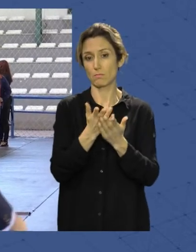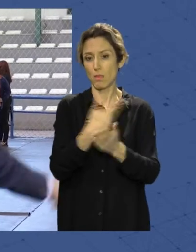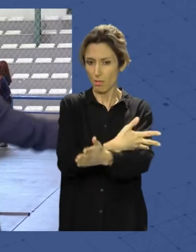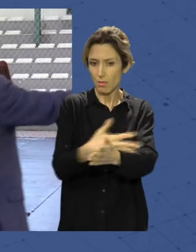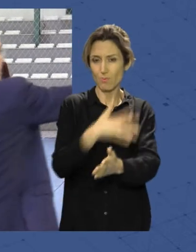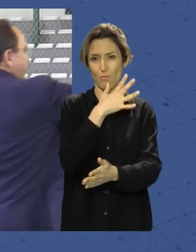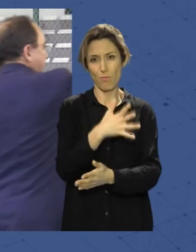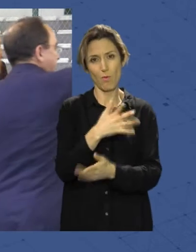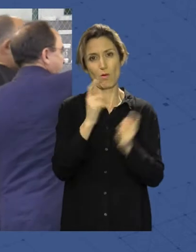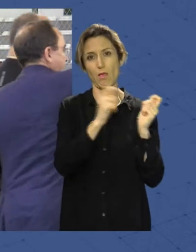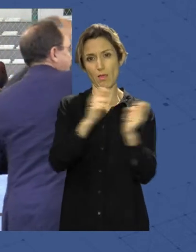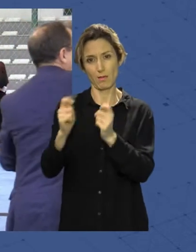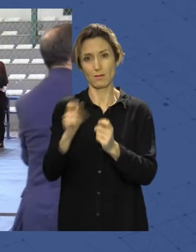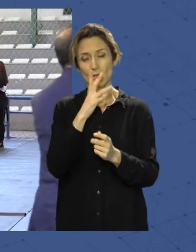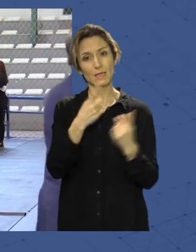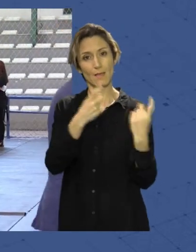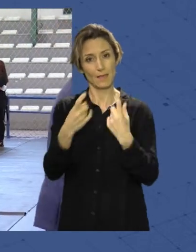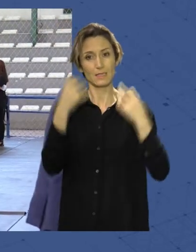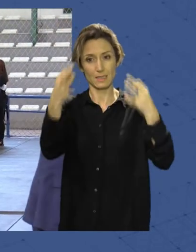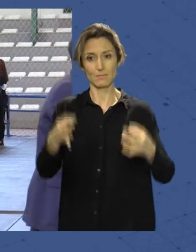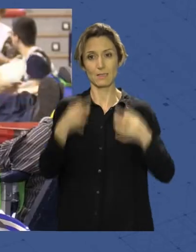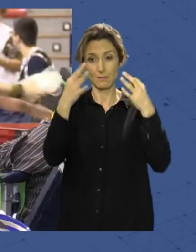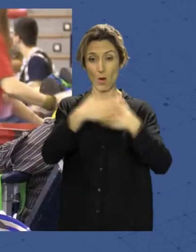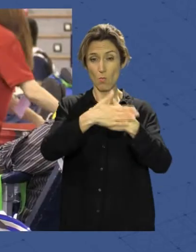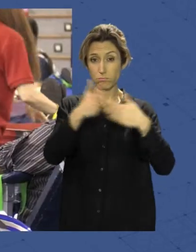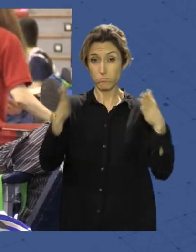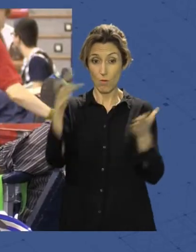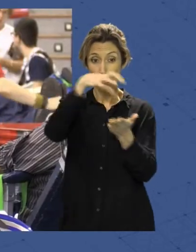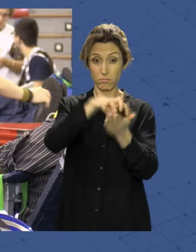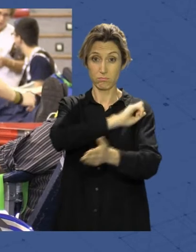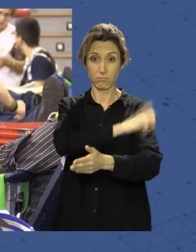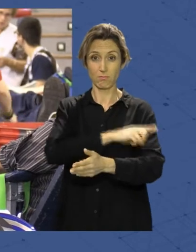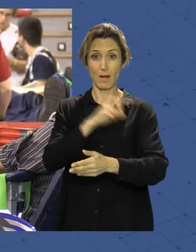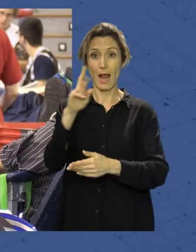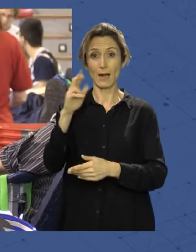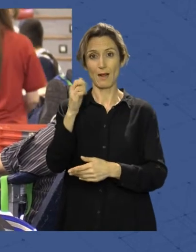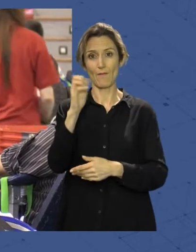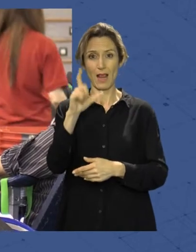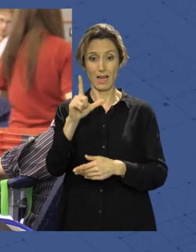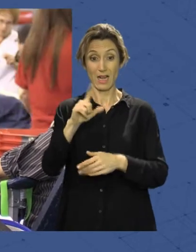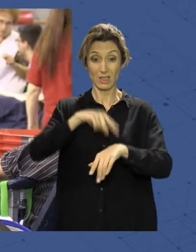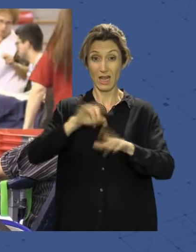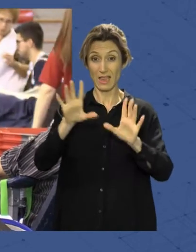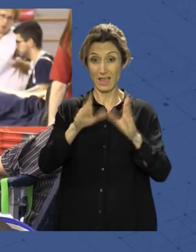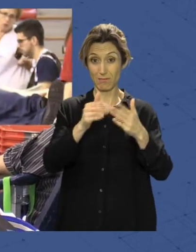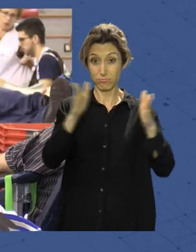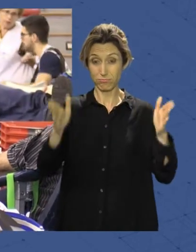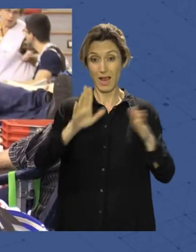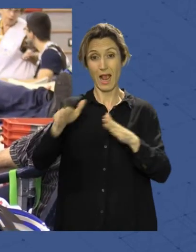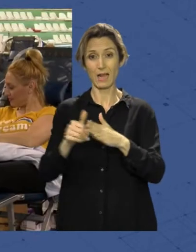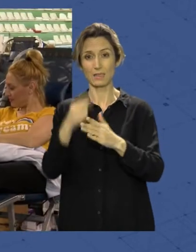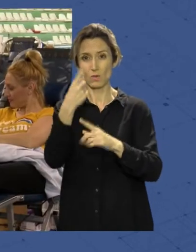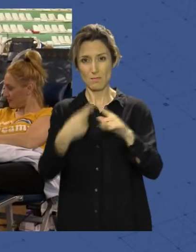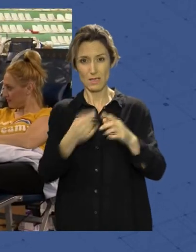porque, vuelvo a decir, siempre es necesario. Las puertas del Rafael Florido se abrirán desde las 10 de la mañana a la una y media del mediodía